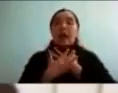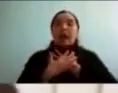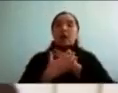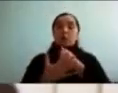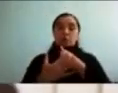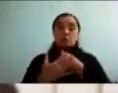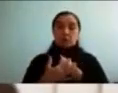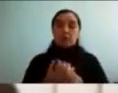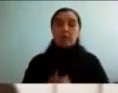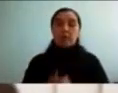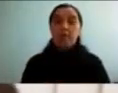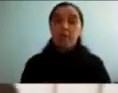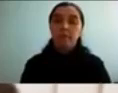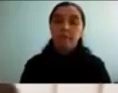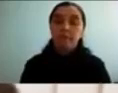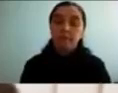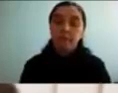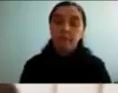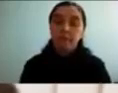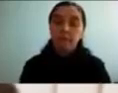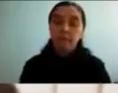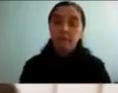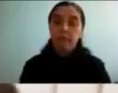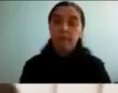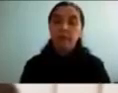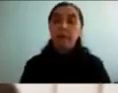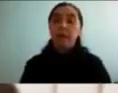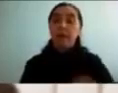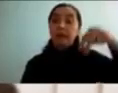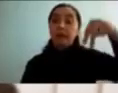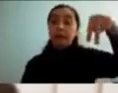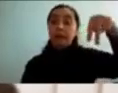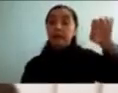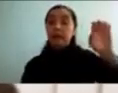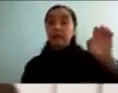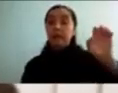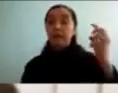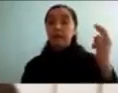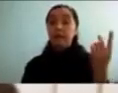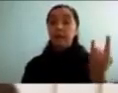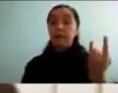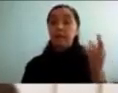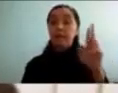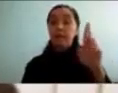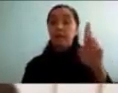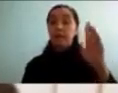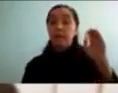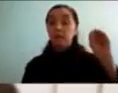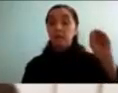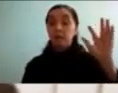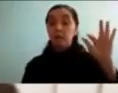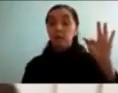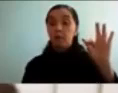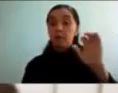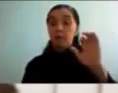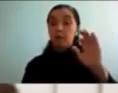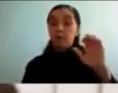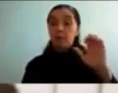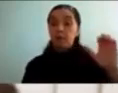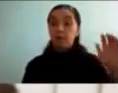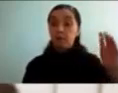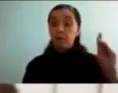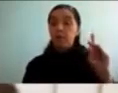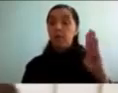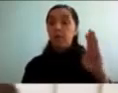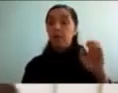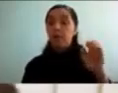etcétera el neurofeedback como técnica para reeducar el cerebro y enseñarle